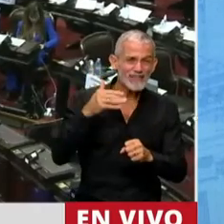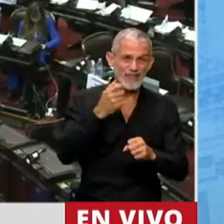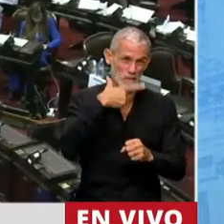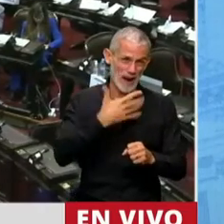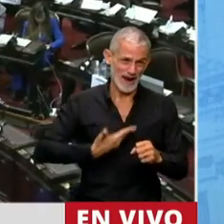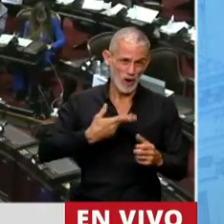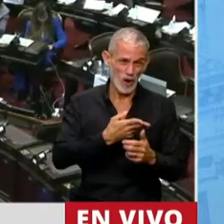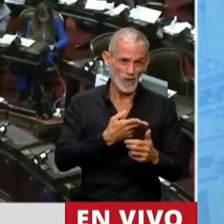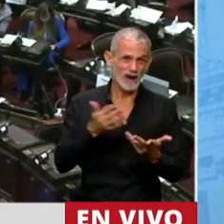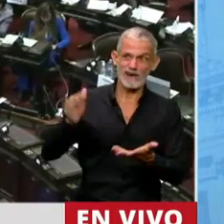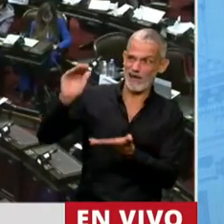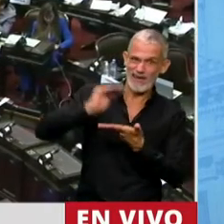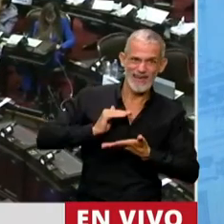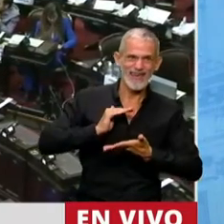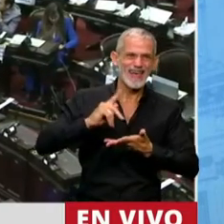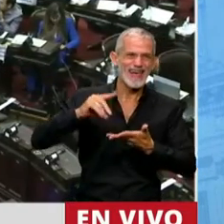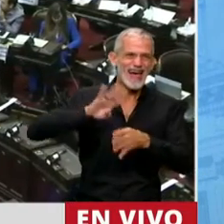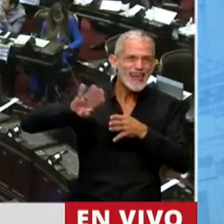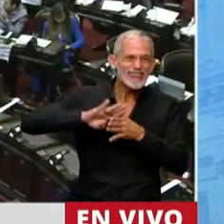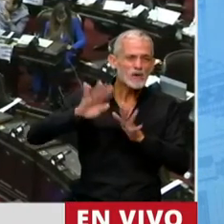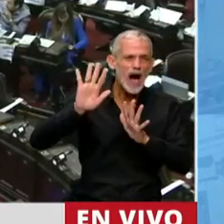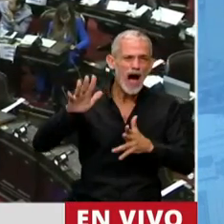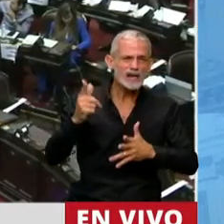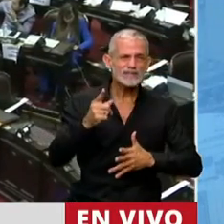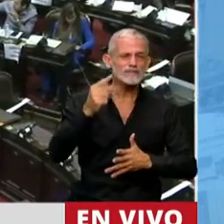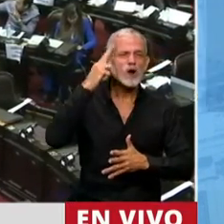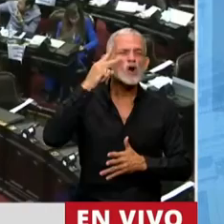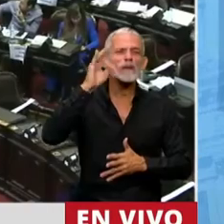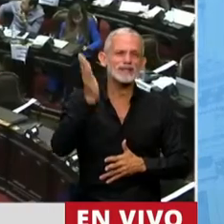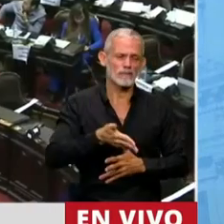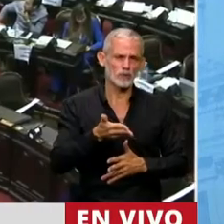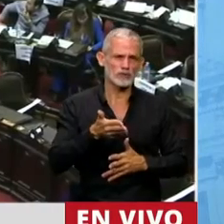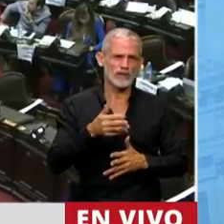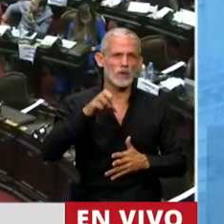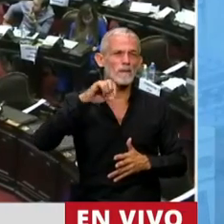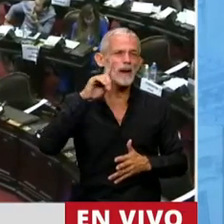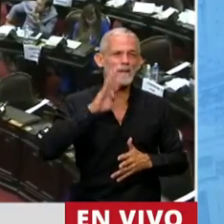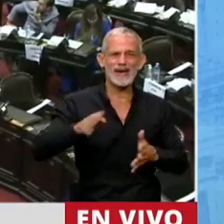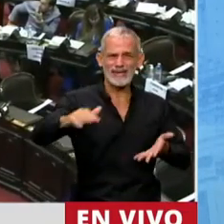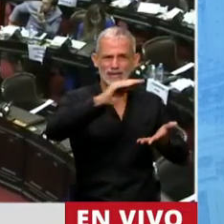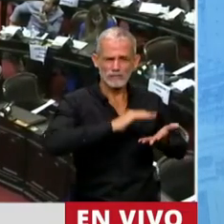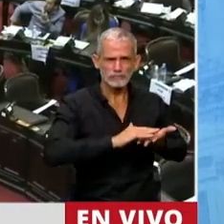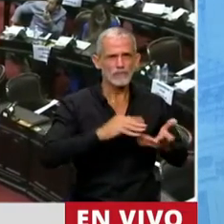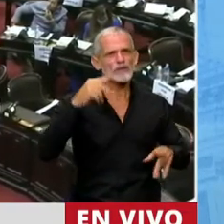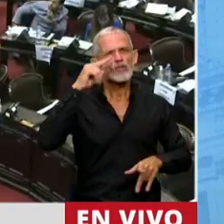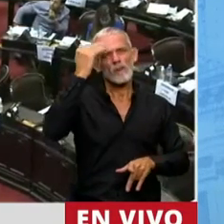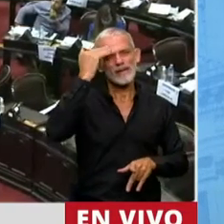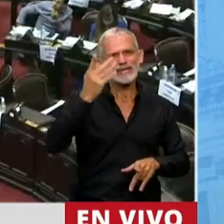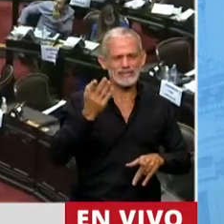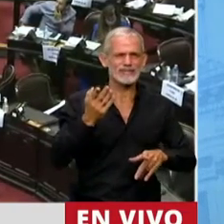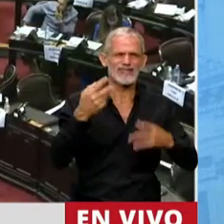hubiéramos recibido una deuda con un stock que implica el 90% del PIB cuando fue entregada en el 2015 con un